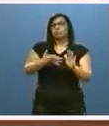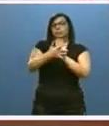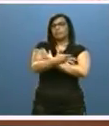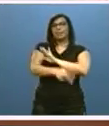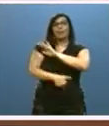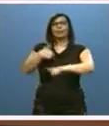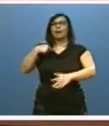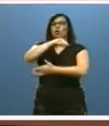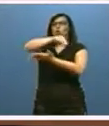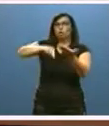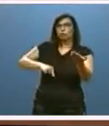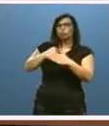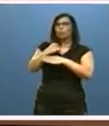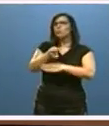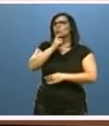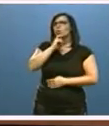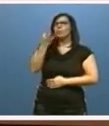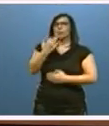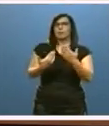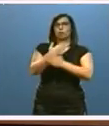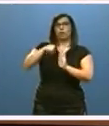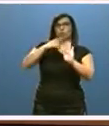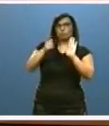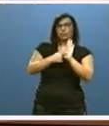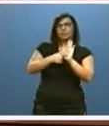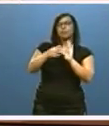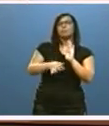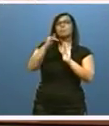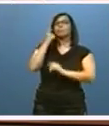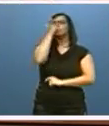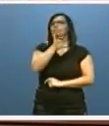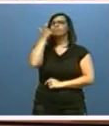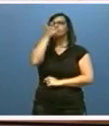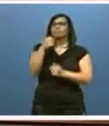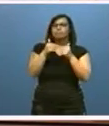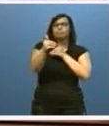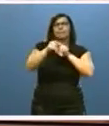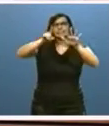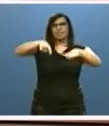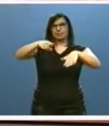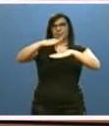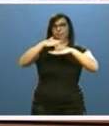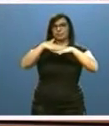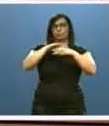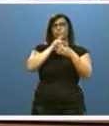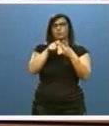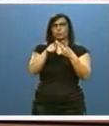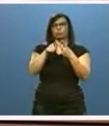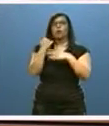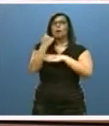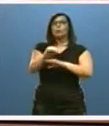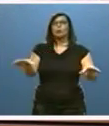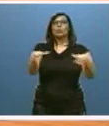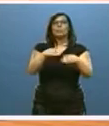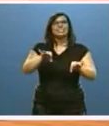carácter general los contratos apoyados sean a tiempo completo y con una duración de al menos seis meses. Dos, el apoyo a